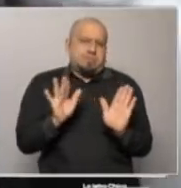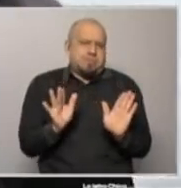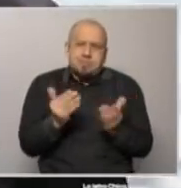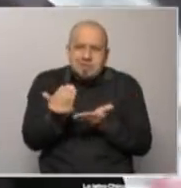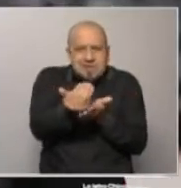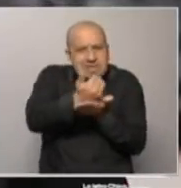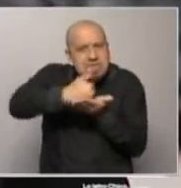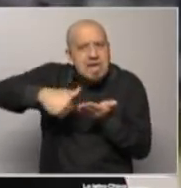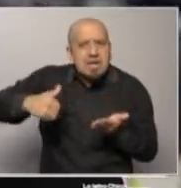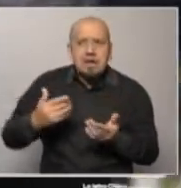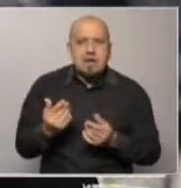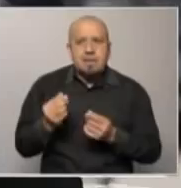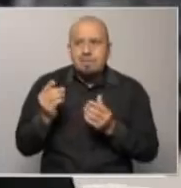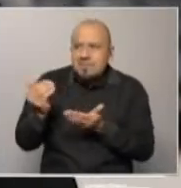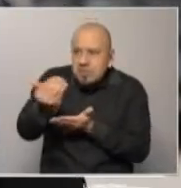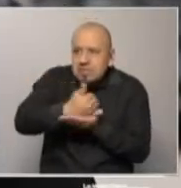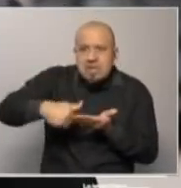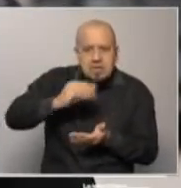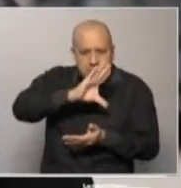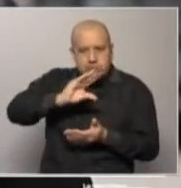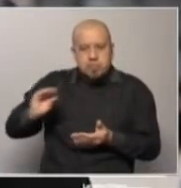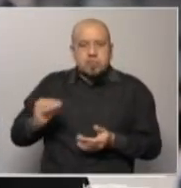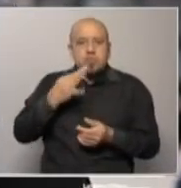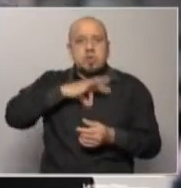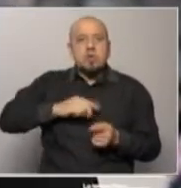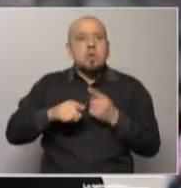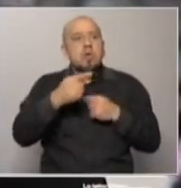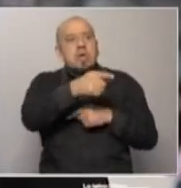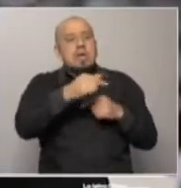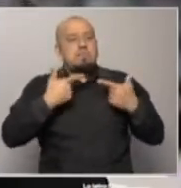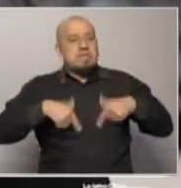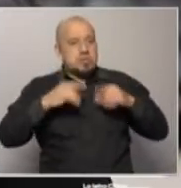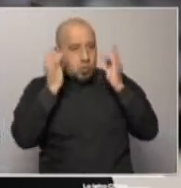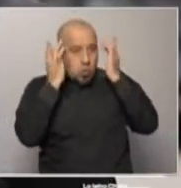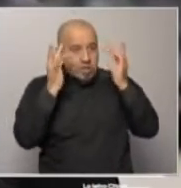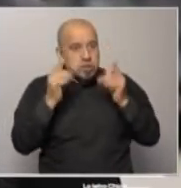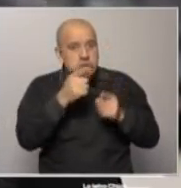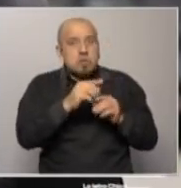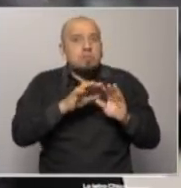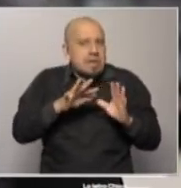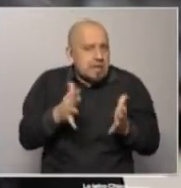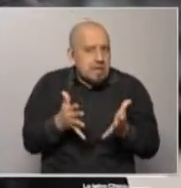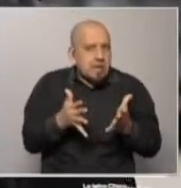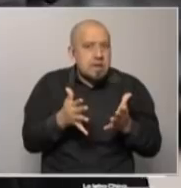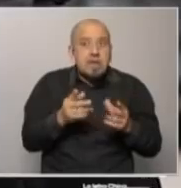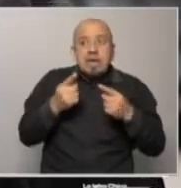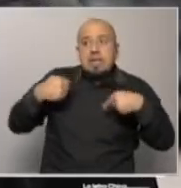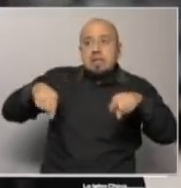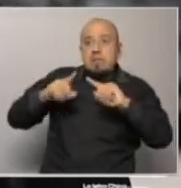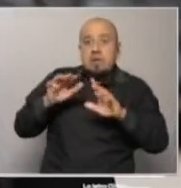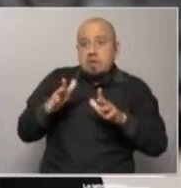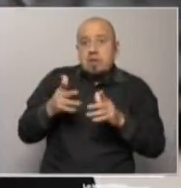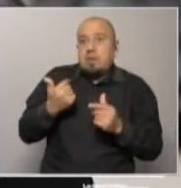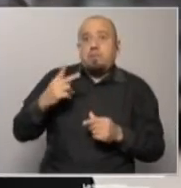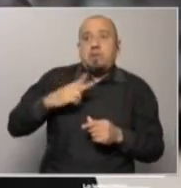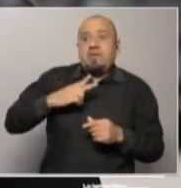¿A qué obedece? A que desde la autoridad del Ministerio de Educación, Pablo de Silveira y demás, están tendiendo a favorecer la privatización